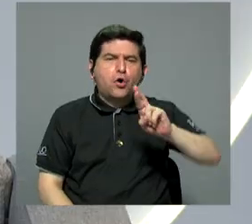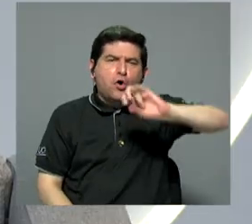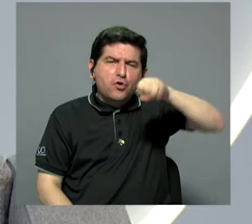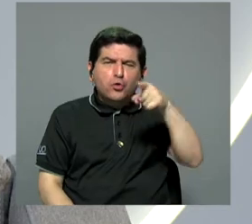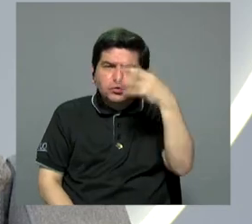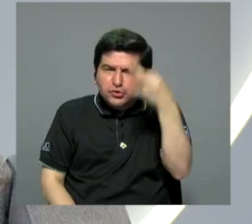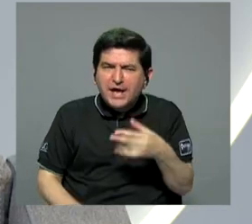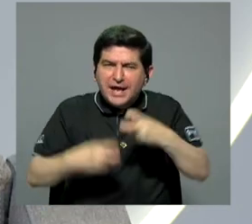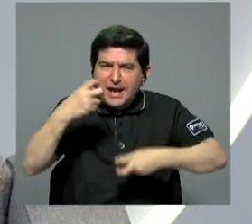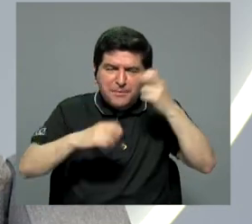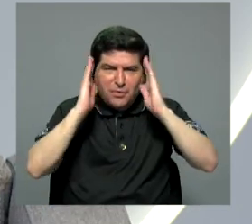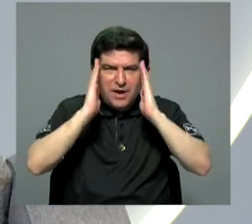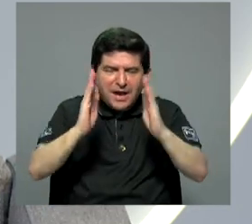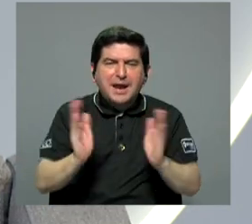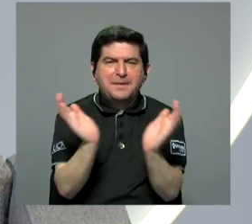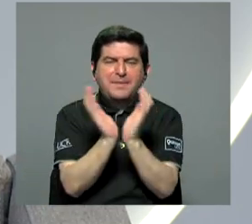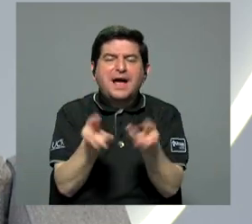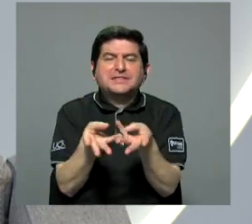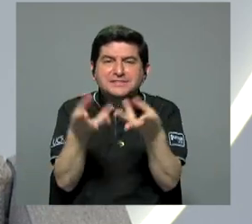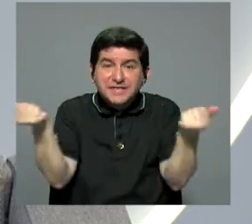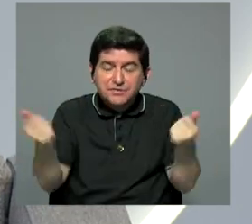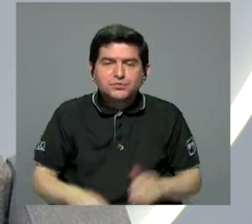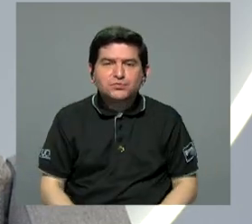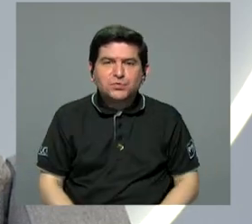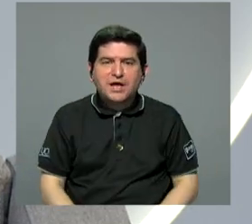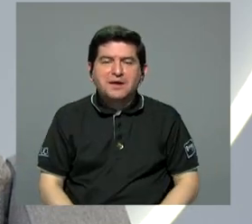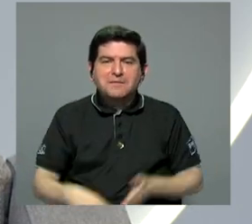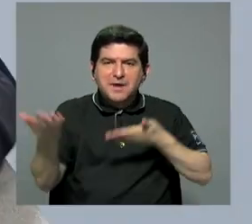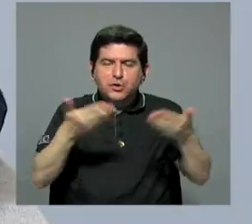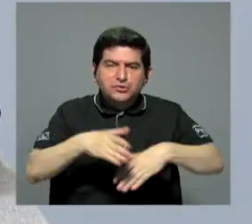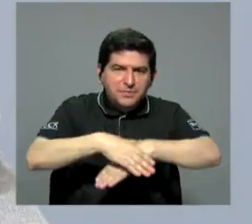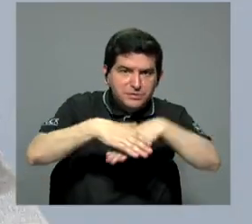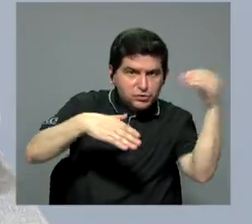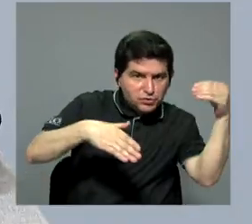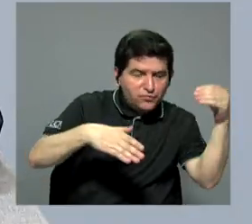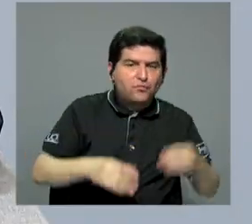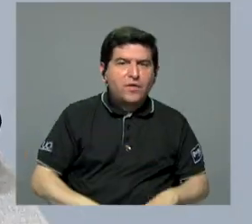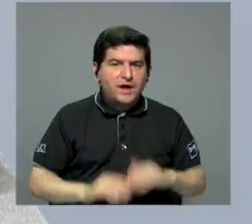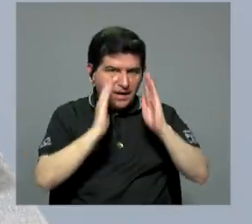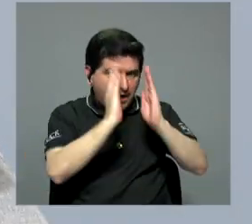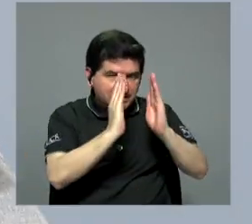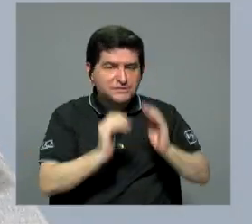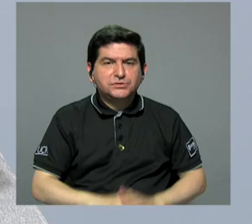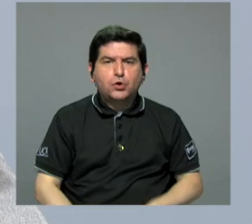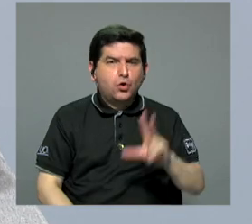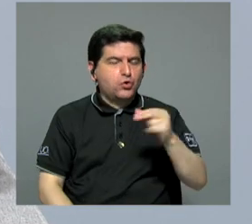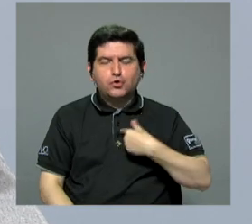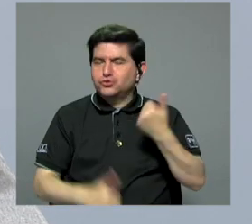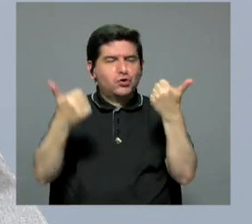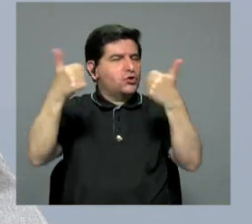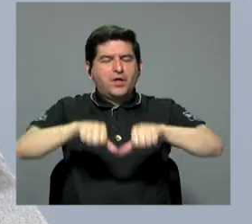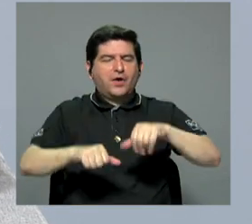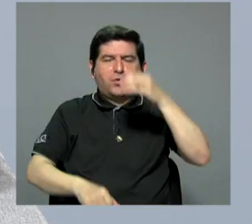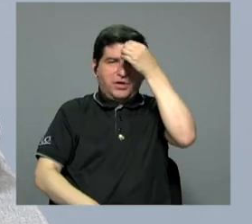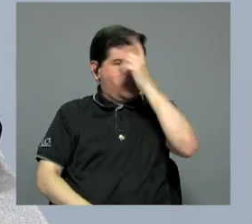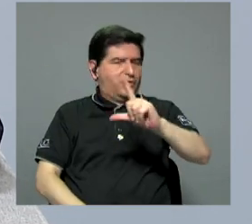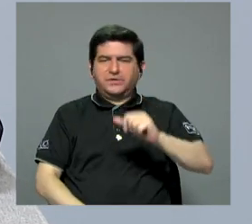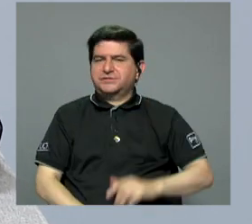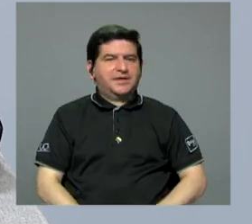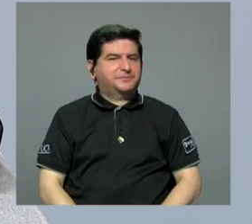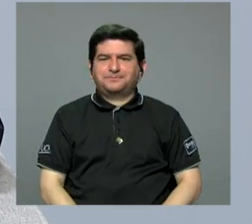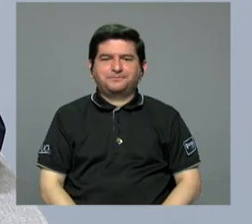¿usted cree que el problema de atención de la caja se resolvería tercerizando servicios? No, definitivamente no. Ahí no estoy de acuerdo con don Oscar.